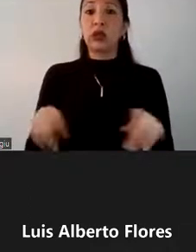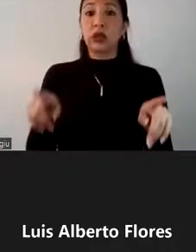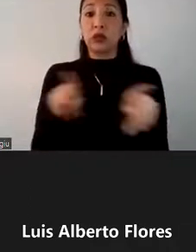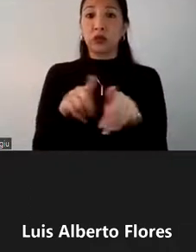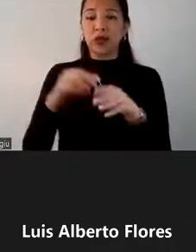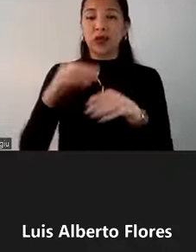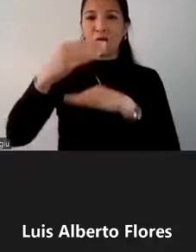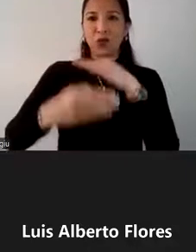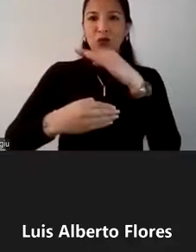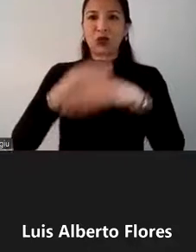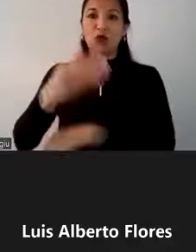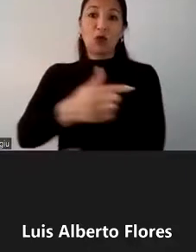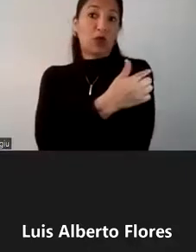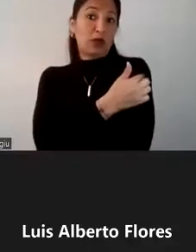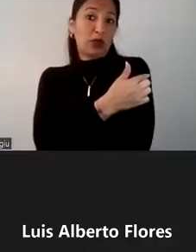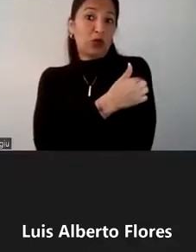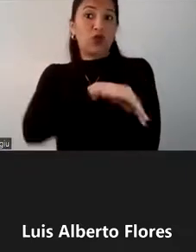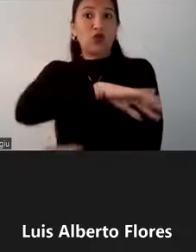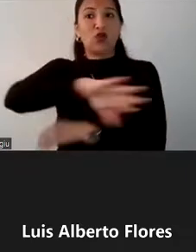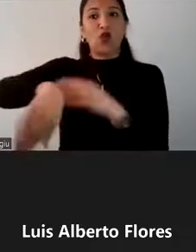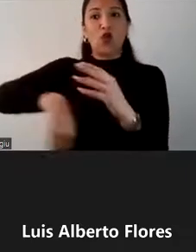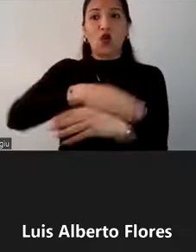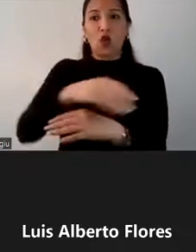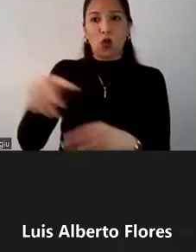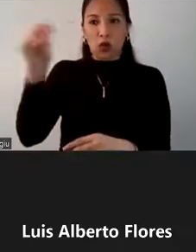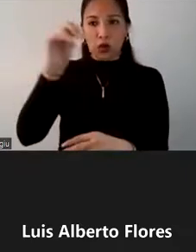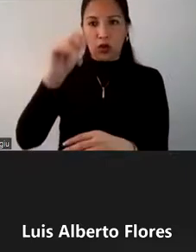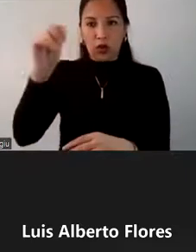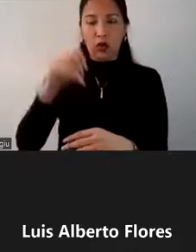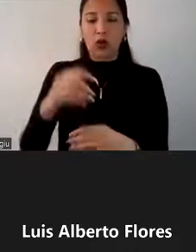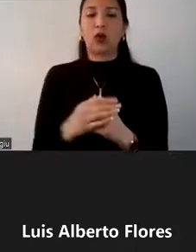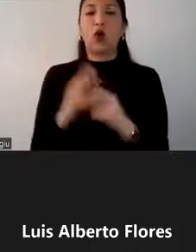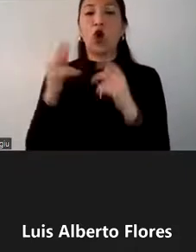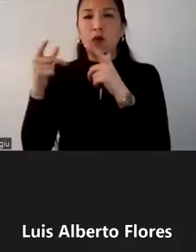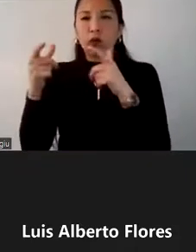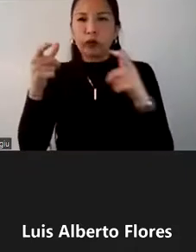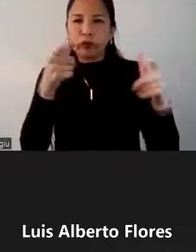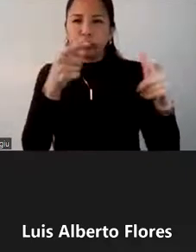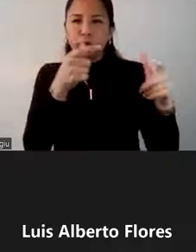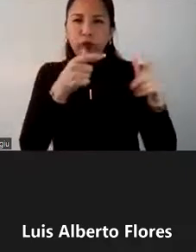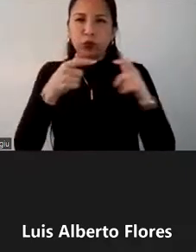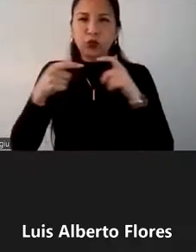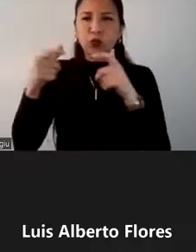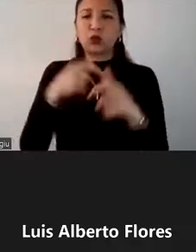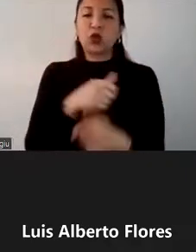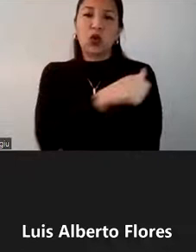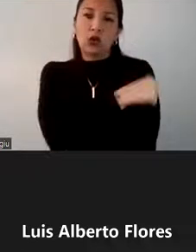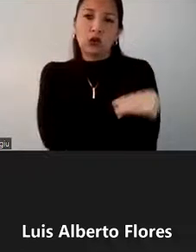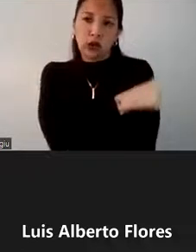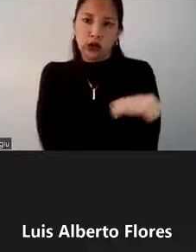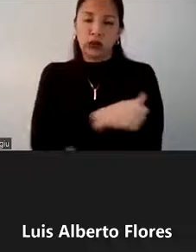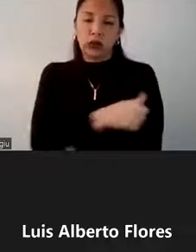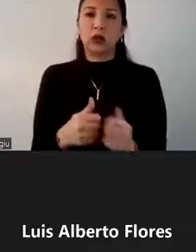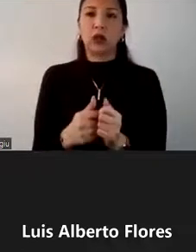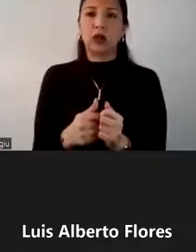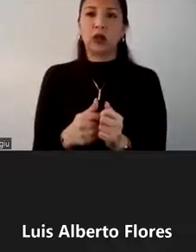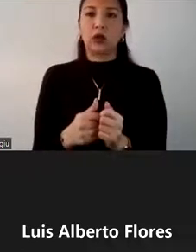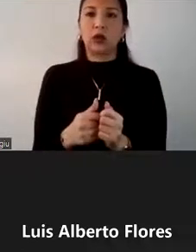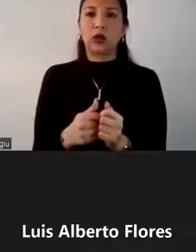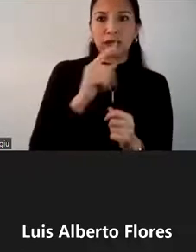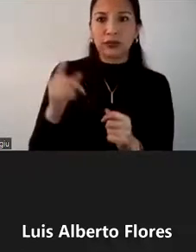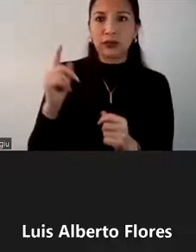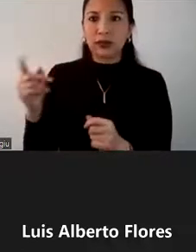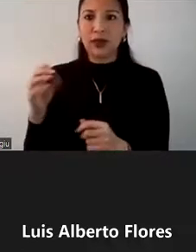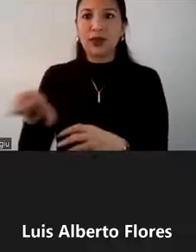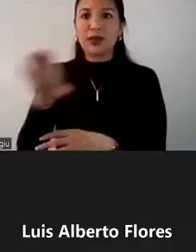proceso de vacunación que tuvo el país, y al excelente control sanitario que tuvo, y también de poder seguir todas las órdenes de